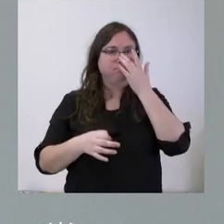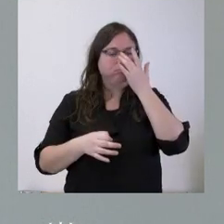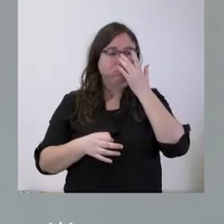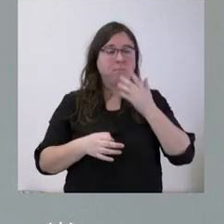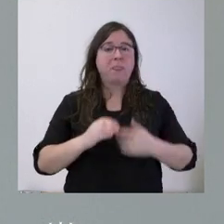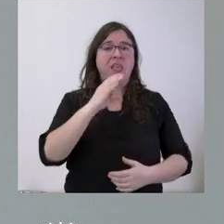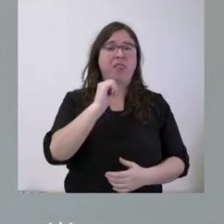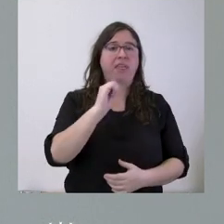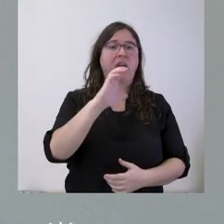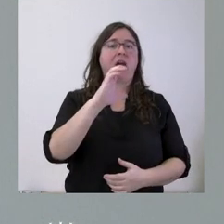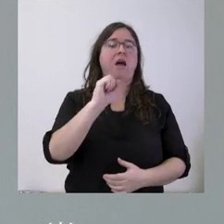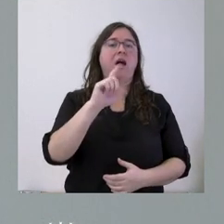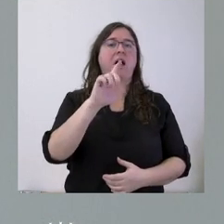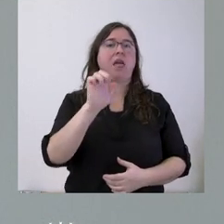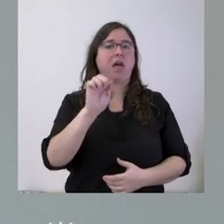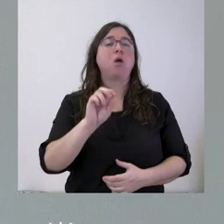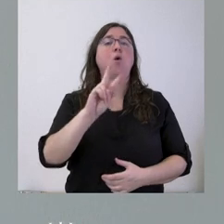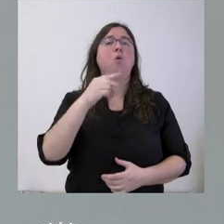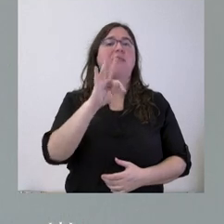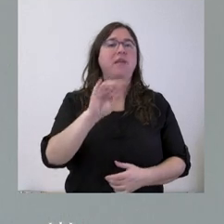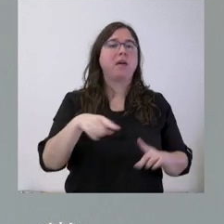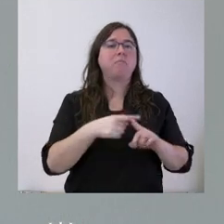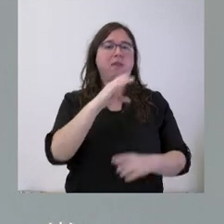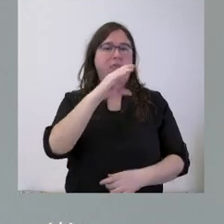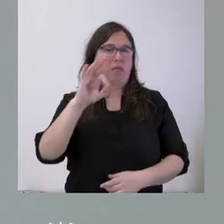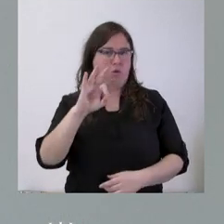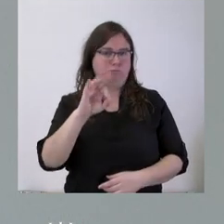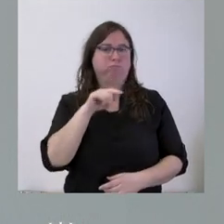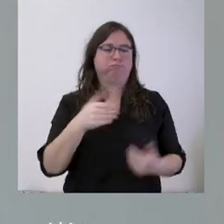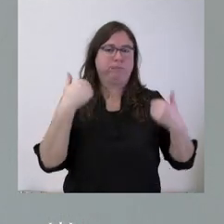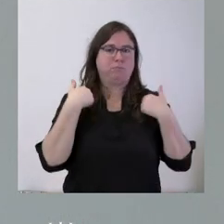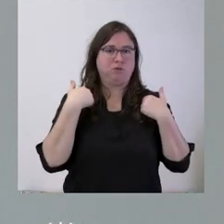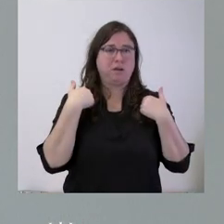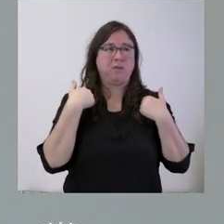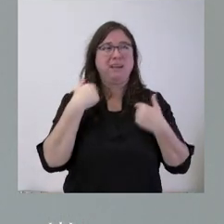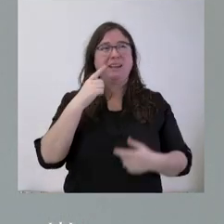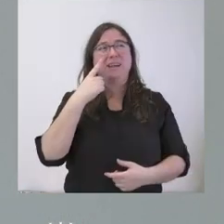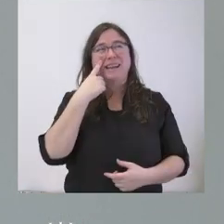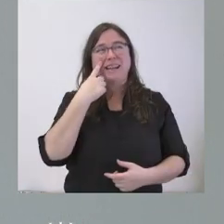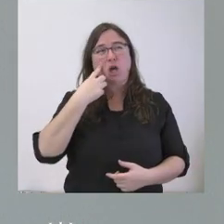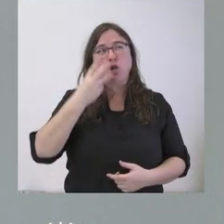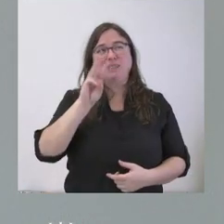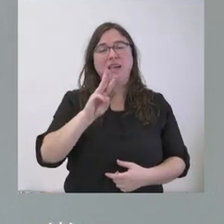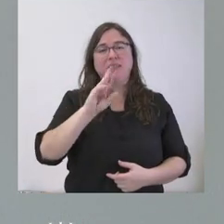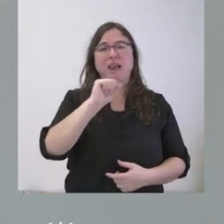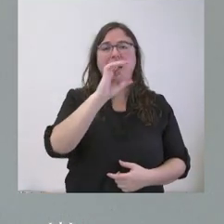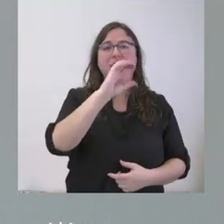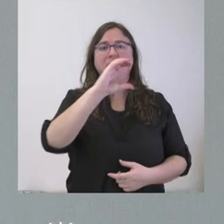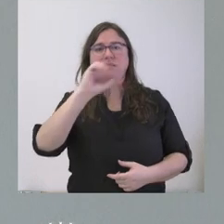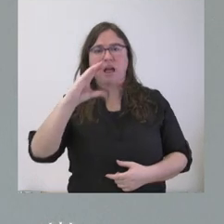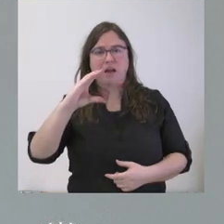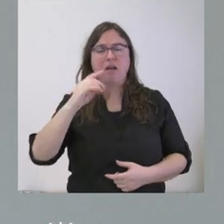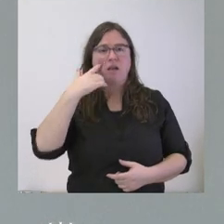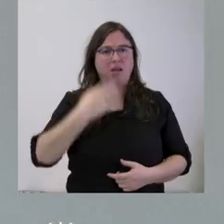CECALE, UGT y Comisiones Obreras. Creo que están en el tercer ASAC y son ellos los firmantes de ese acuerdo y no son